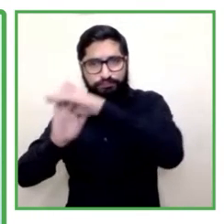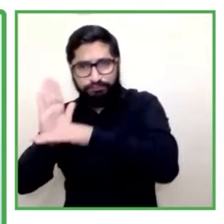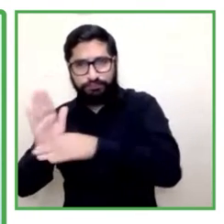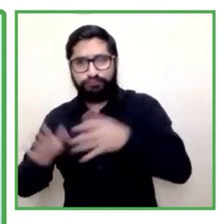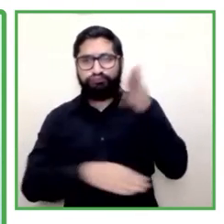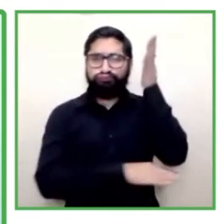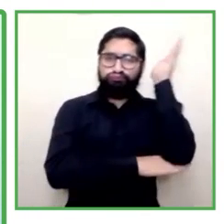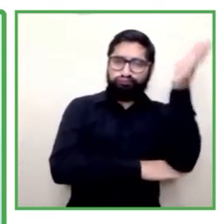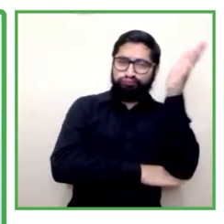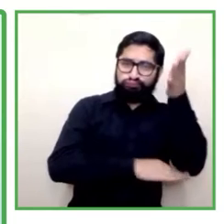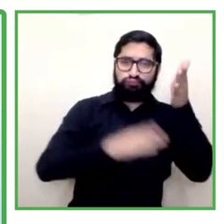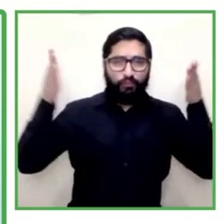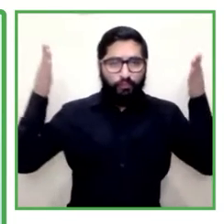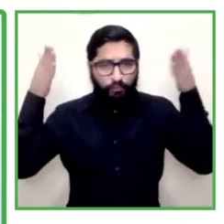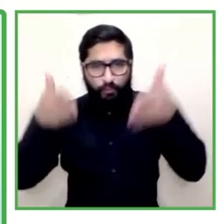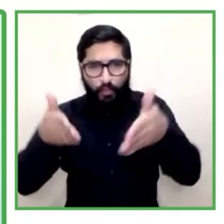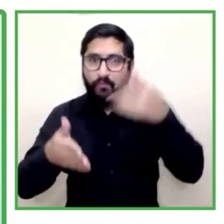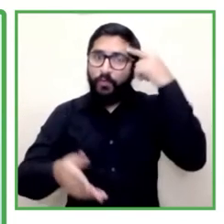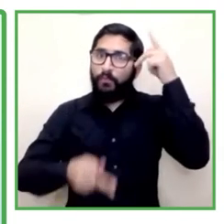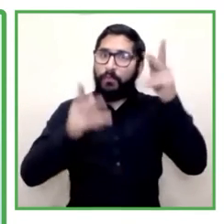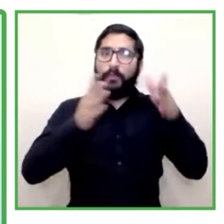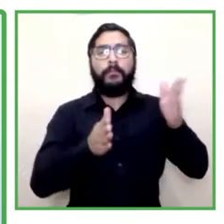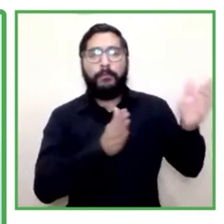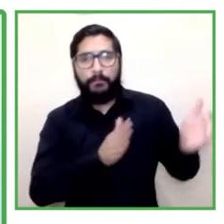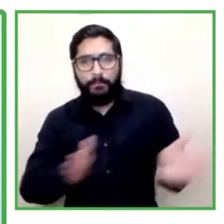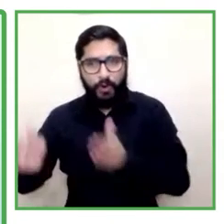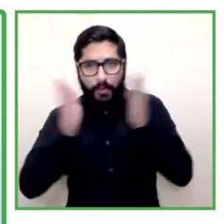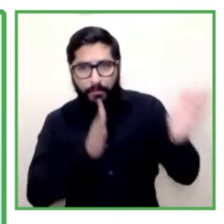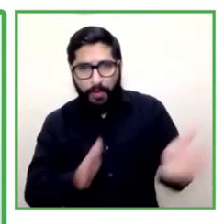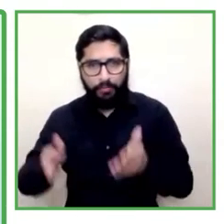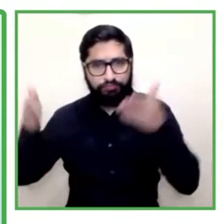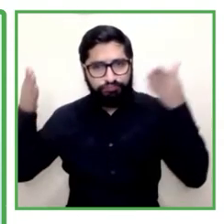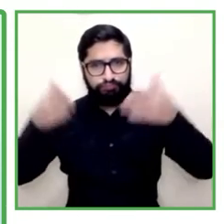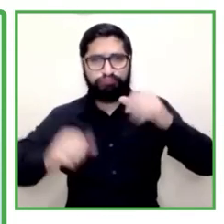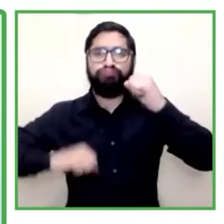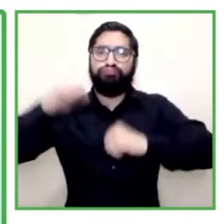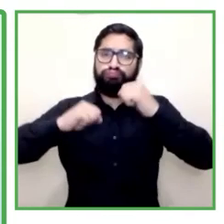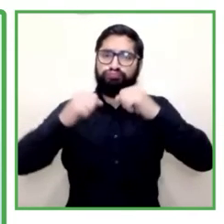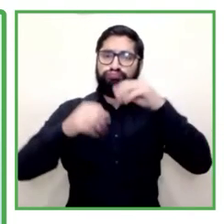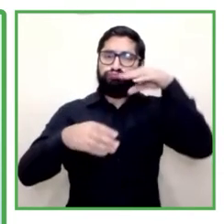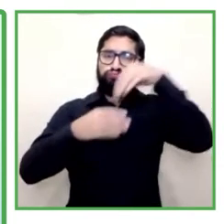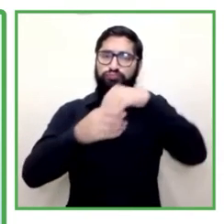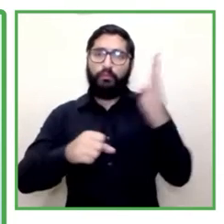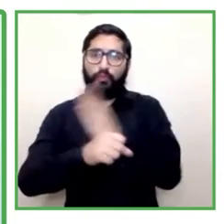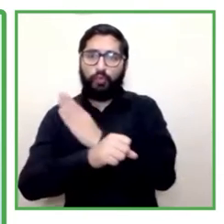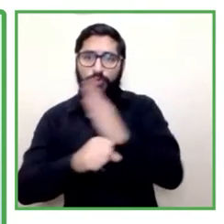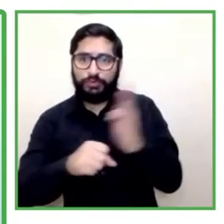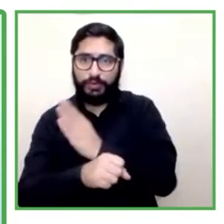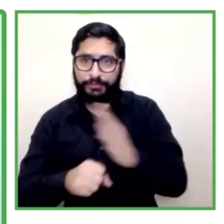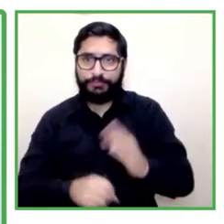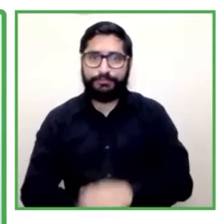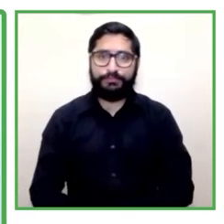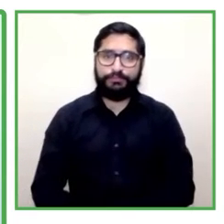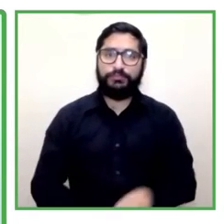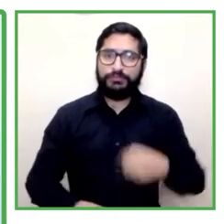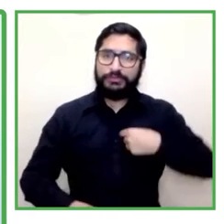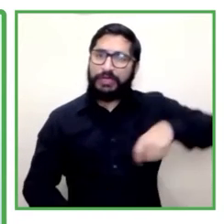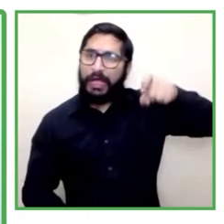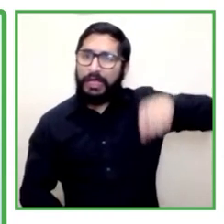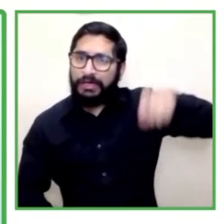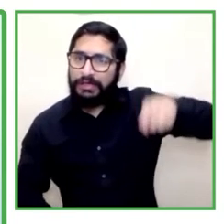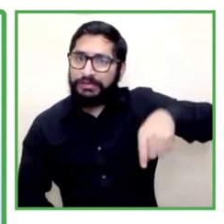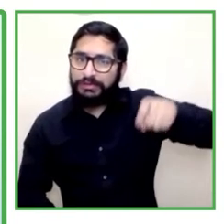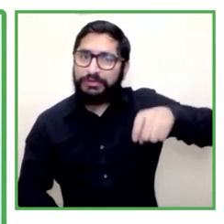en la productividad de las empresas, especialmente donde más se le necesita, que es en los sectores vulnerables y en los trabajadores.